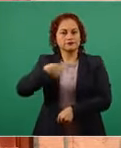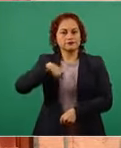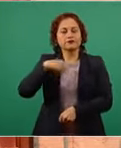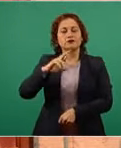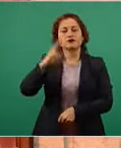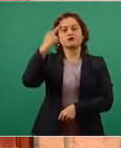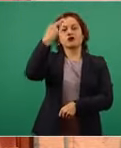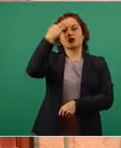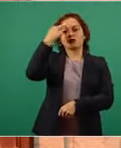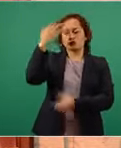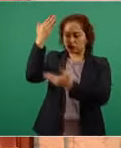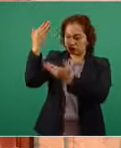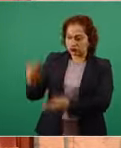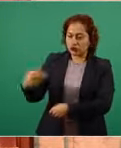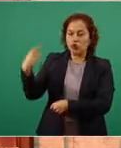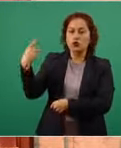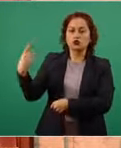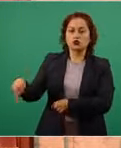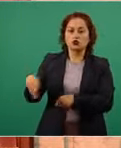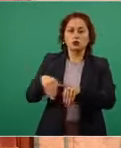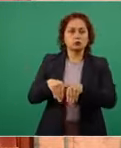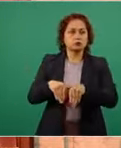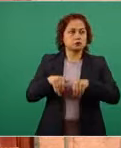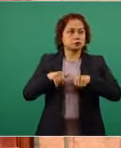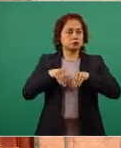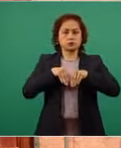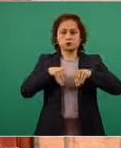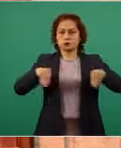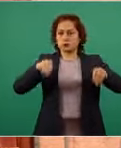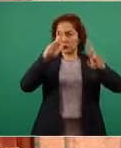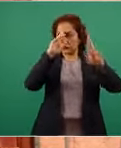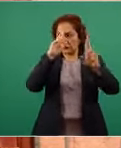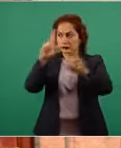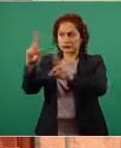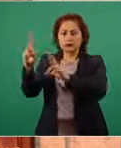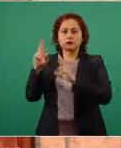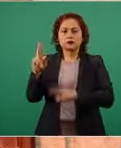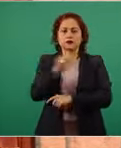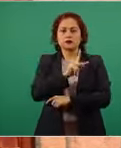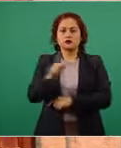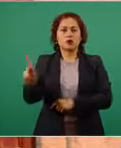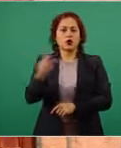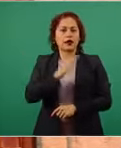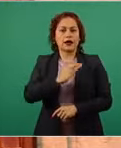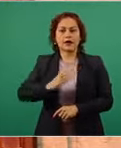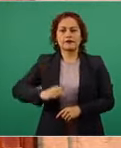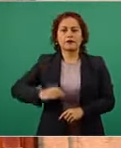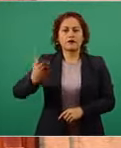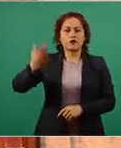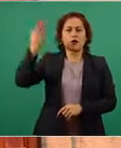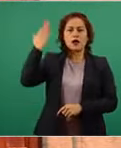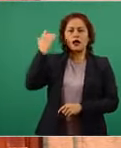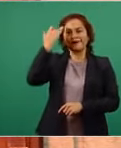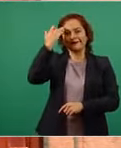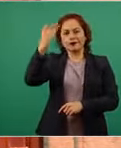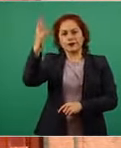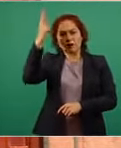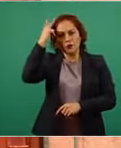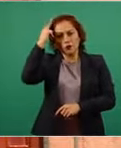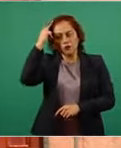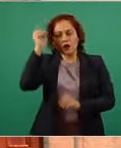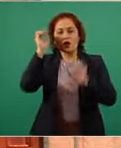de imparcialidad en relación con los candidatos porfiristas o abiertamente